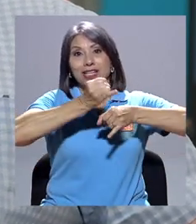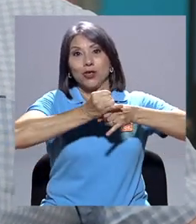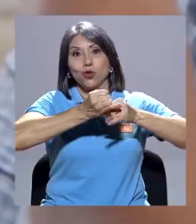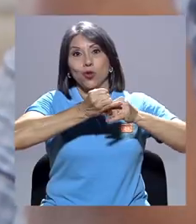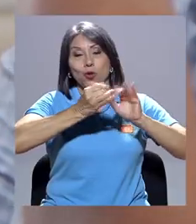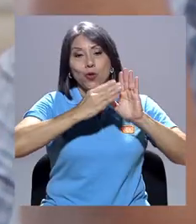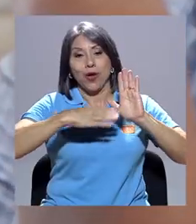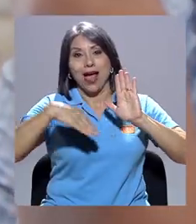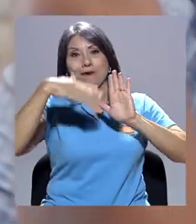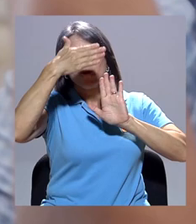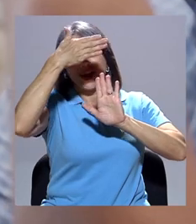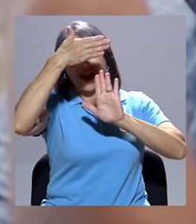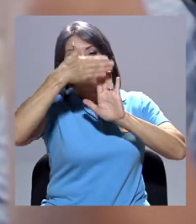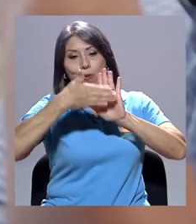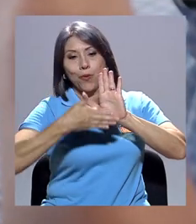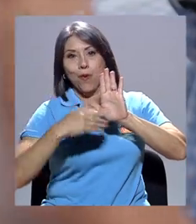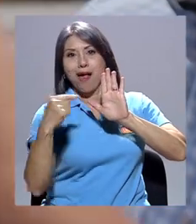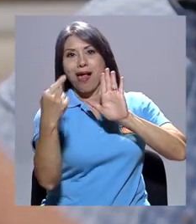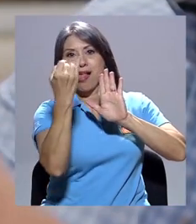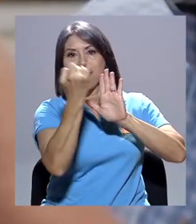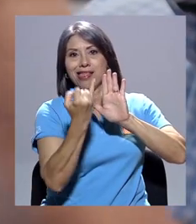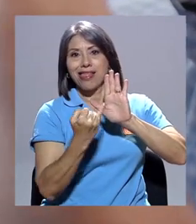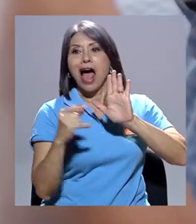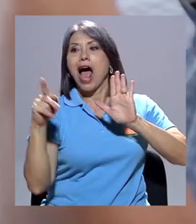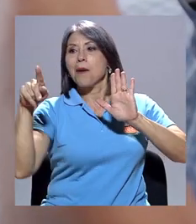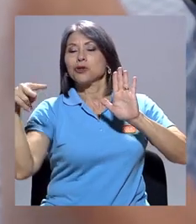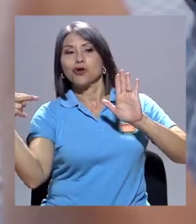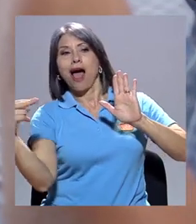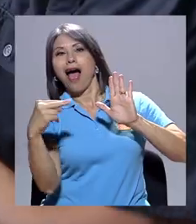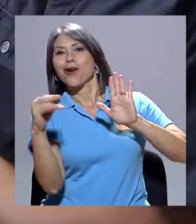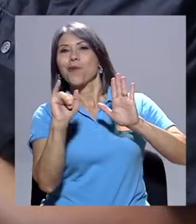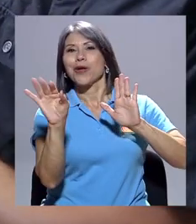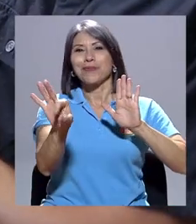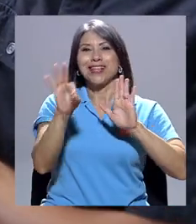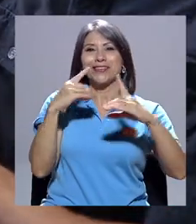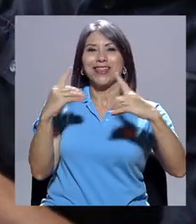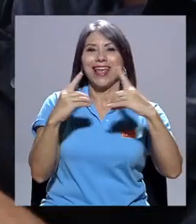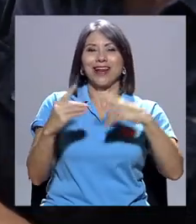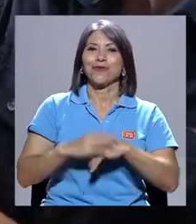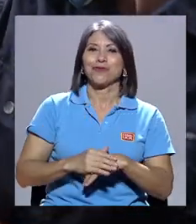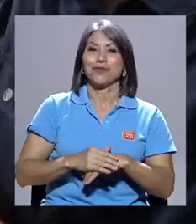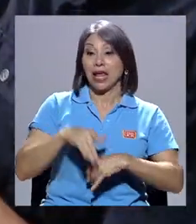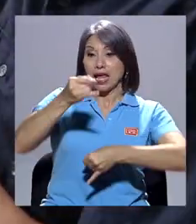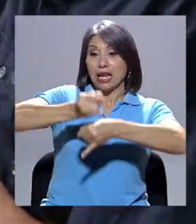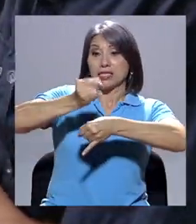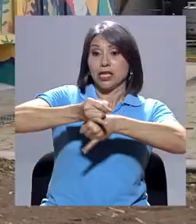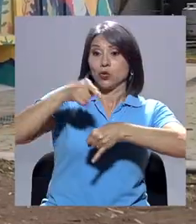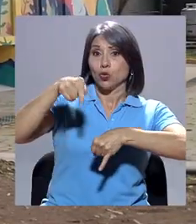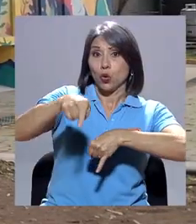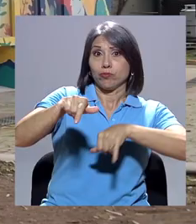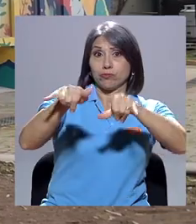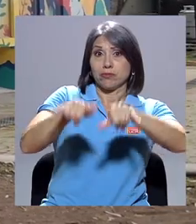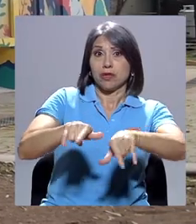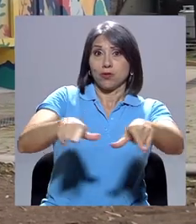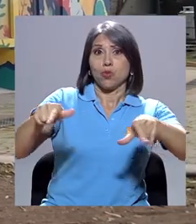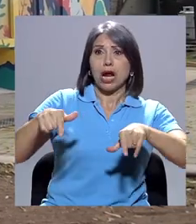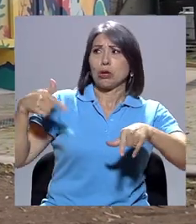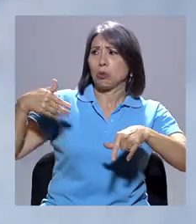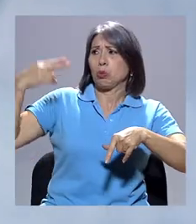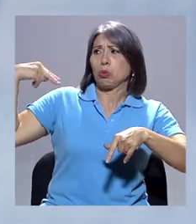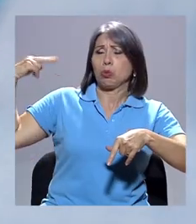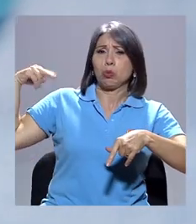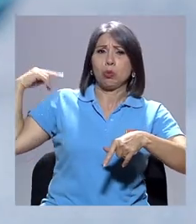invitación también al diálogo. El espacio físico que ocupa el instituto tiene una larga historia. Fue creado en